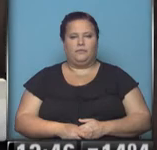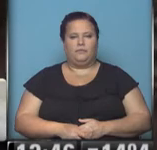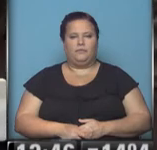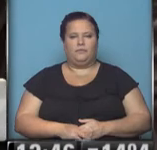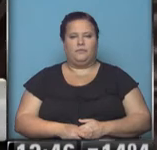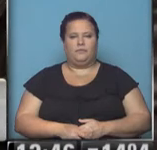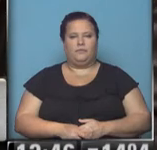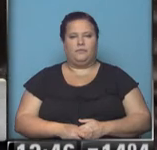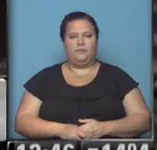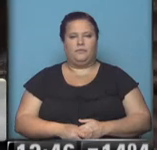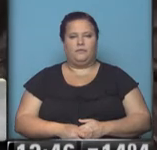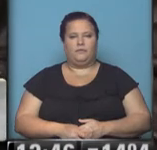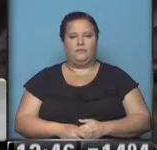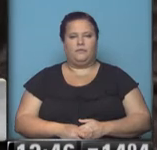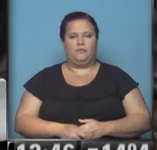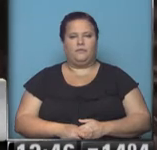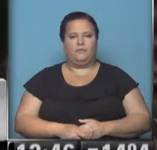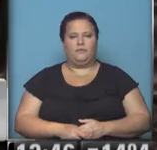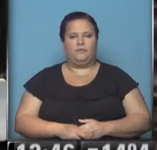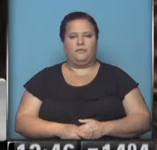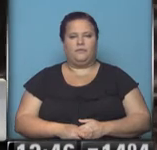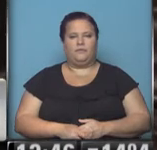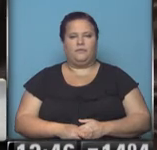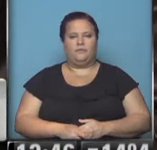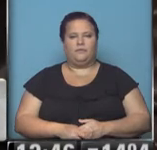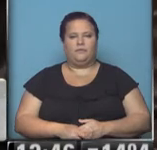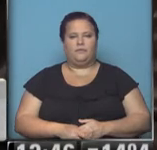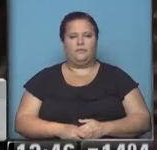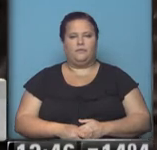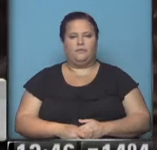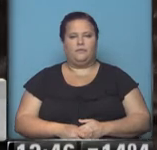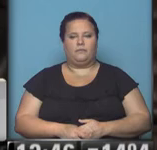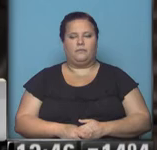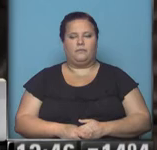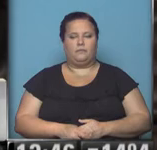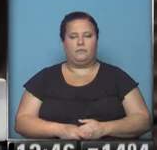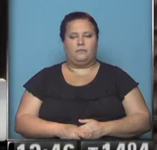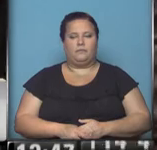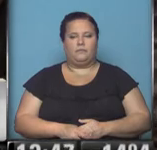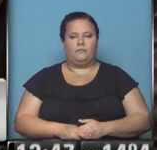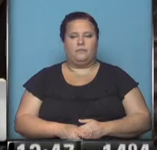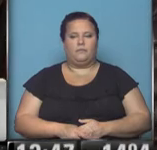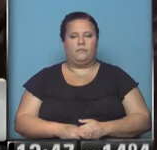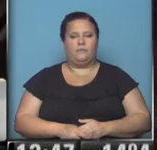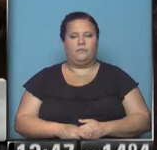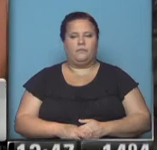yo sé que tu corazón me da la suerte,